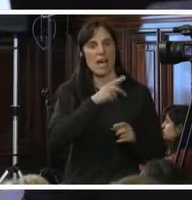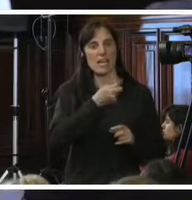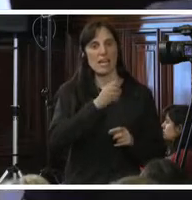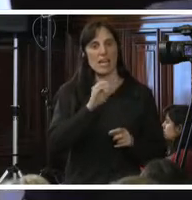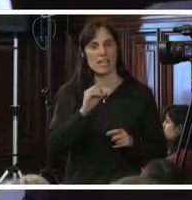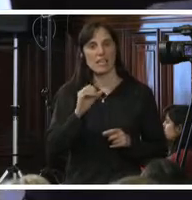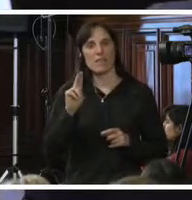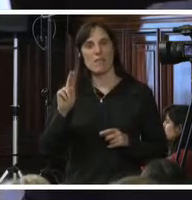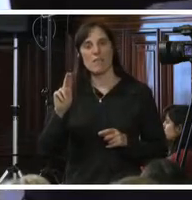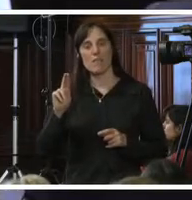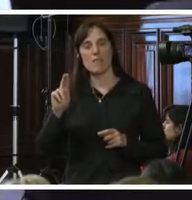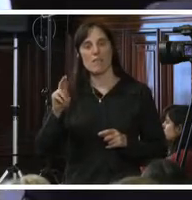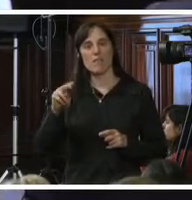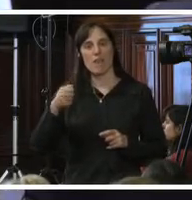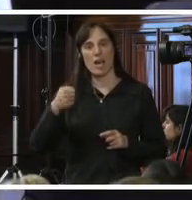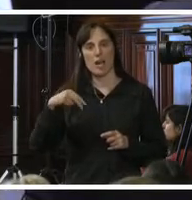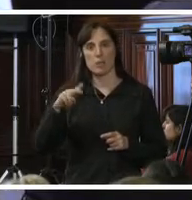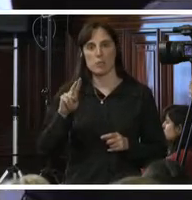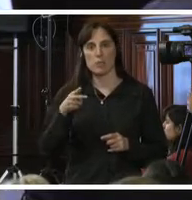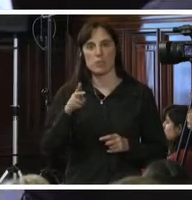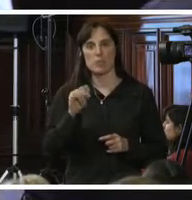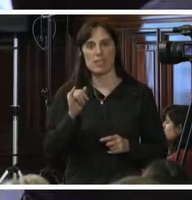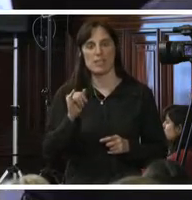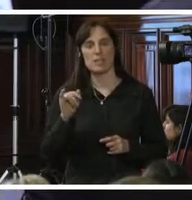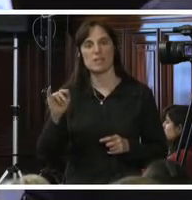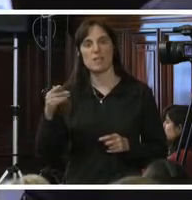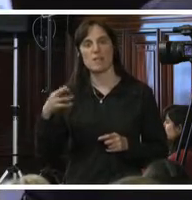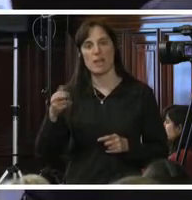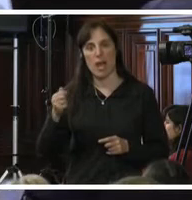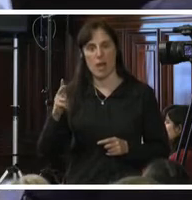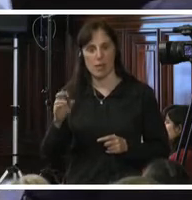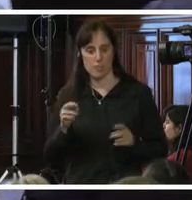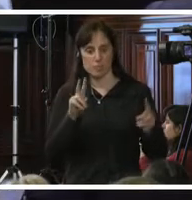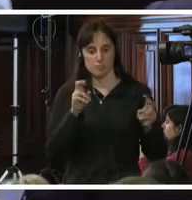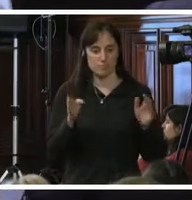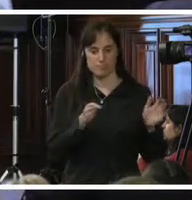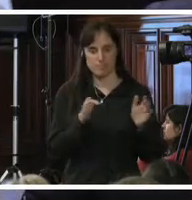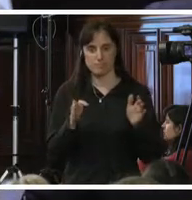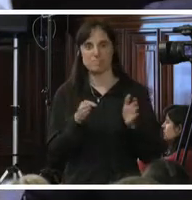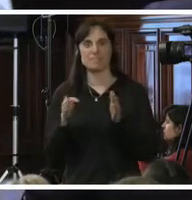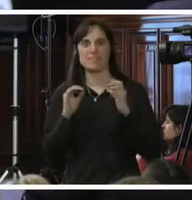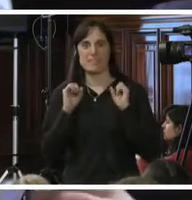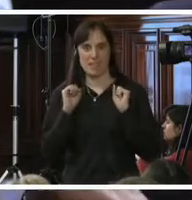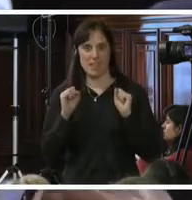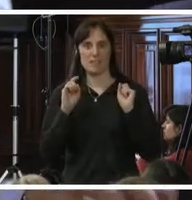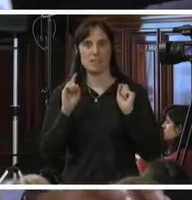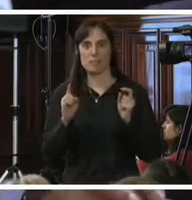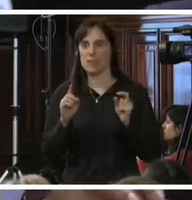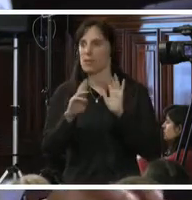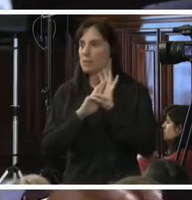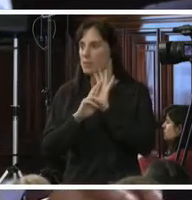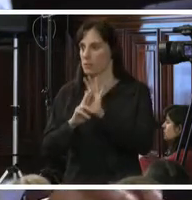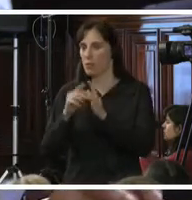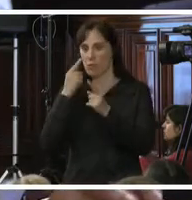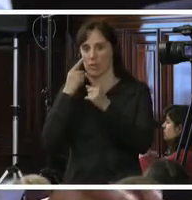Pablo Banuqui, señor Secretario Ejecutivo, Pablo Bravo, señora Secretaria Ejecutiva Adjunta, Elizabeth Abby Merchett, representantes del